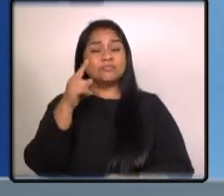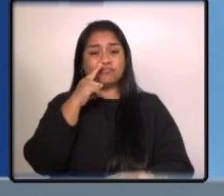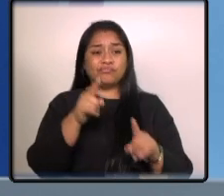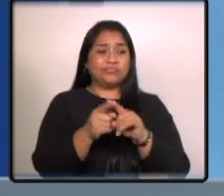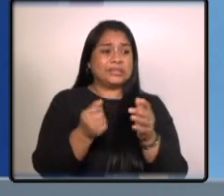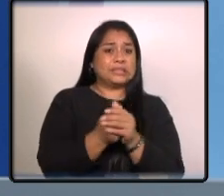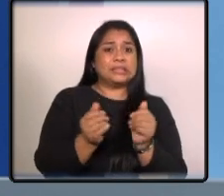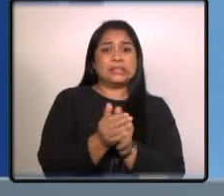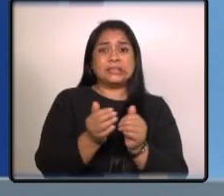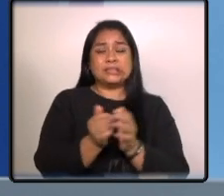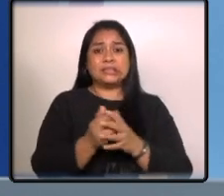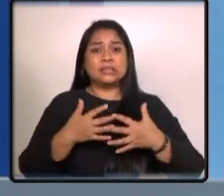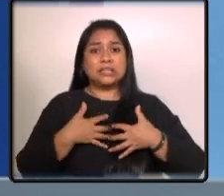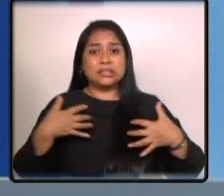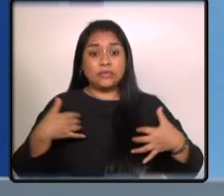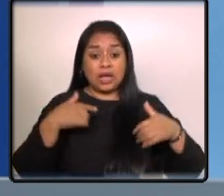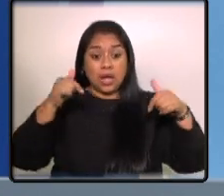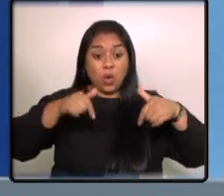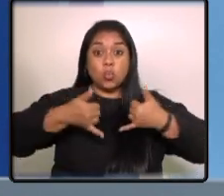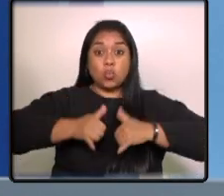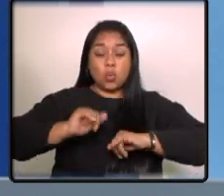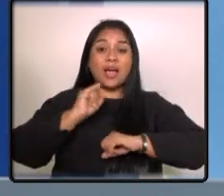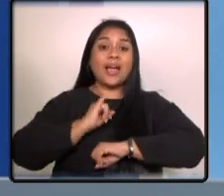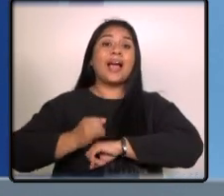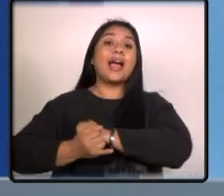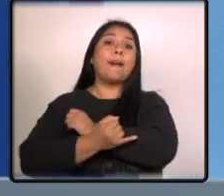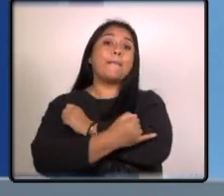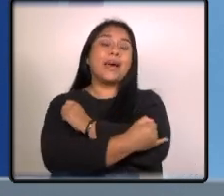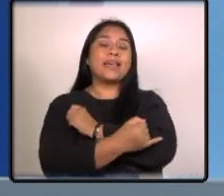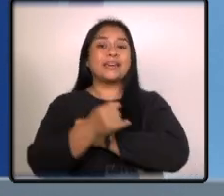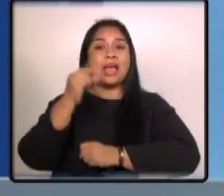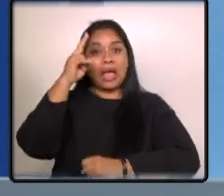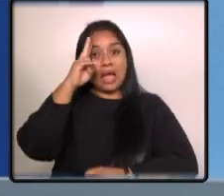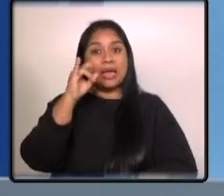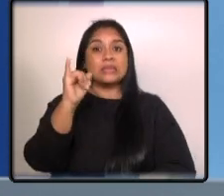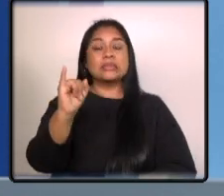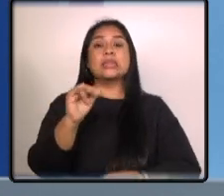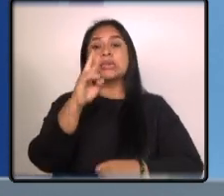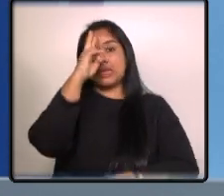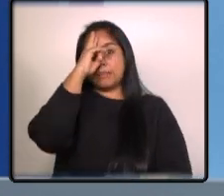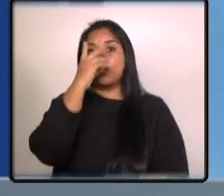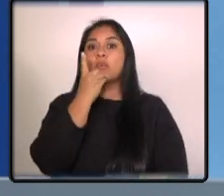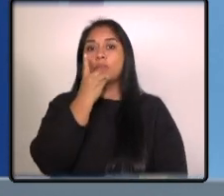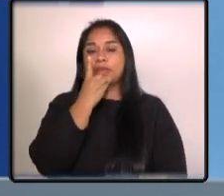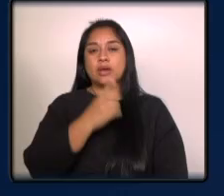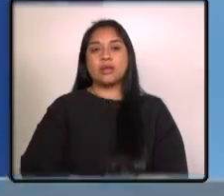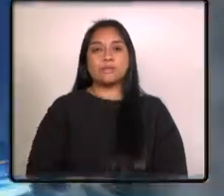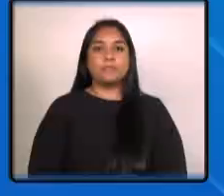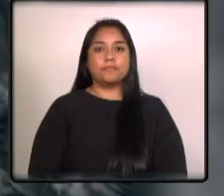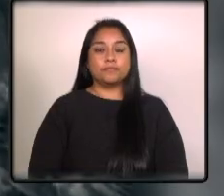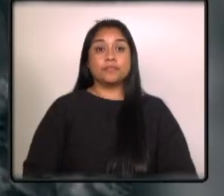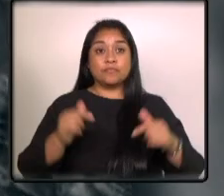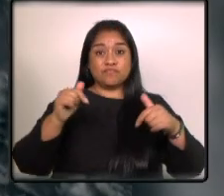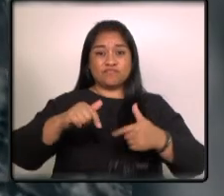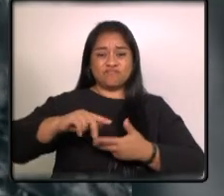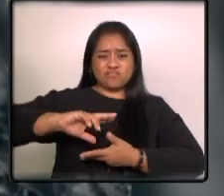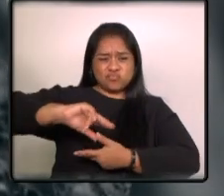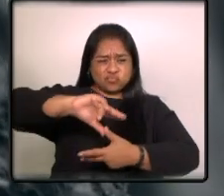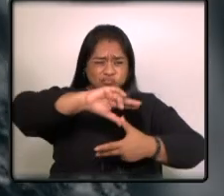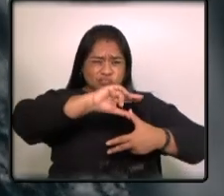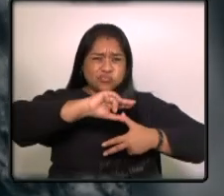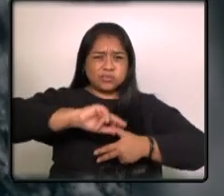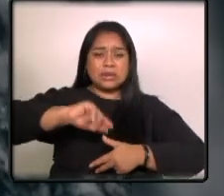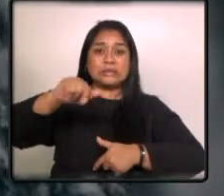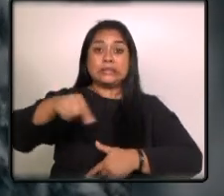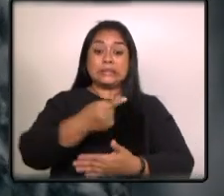actualmente se mantiene en alerta a jamaica haití y república dominicana el huracán beril ha generado una